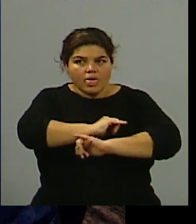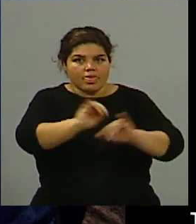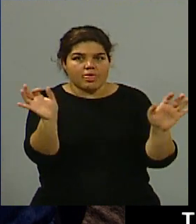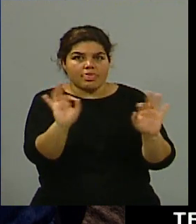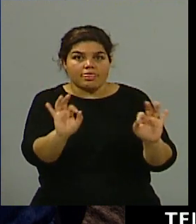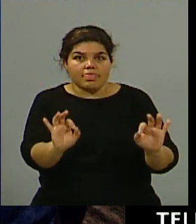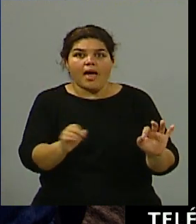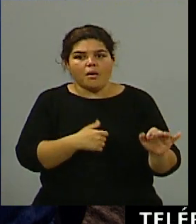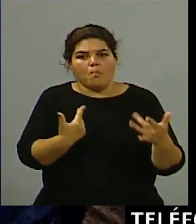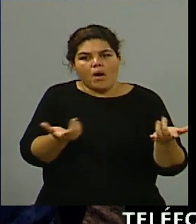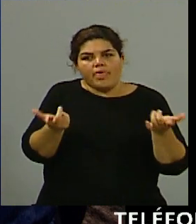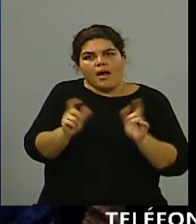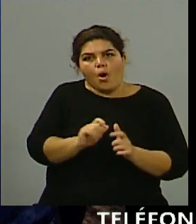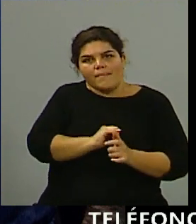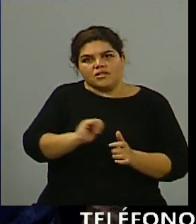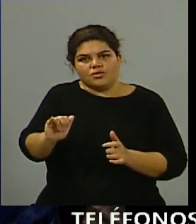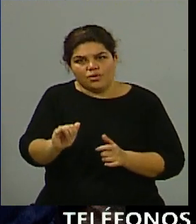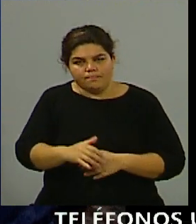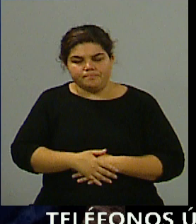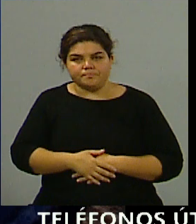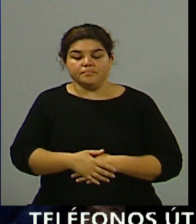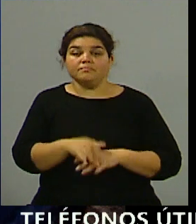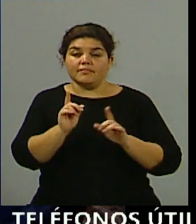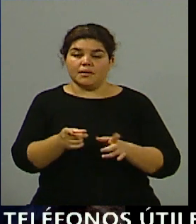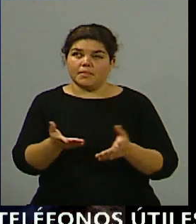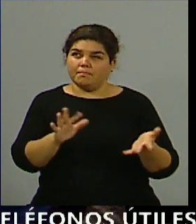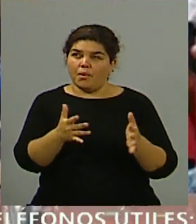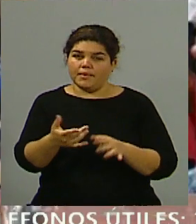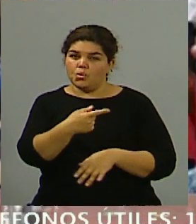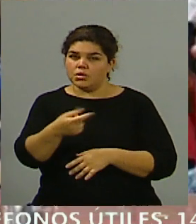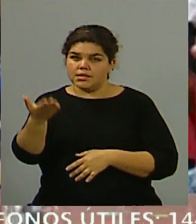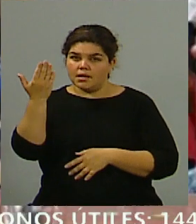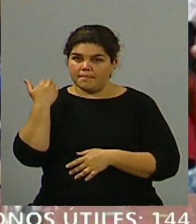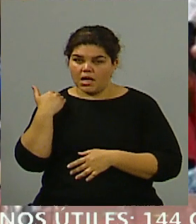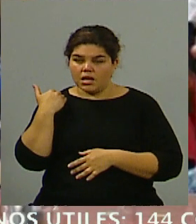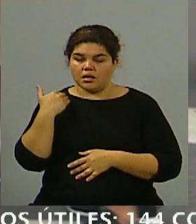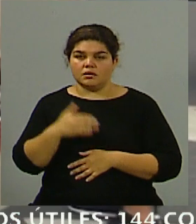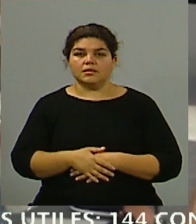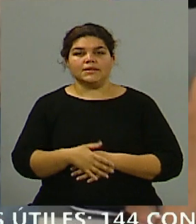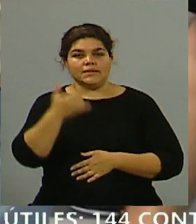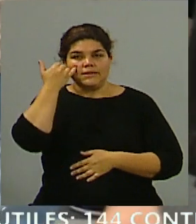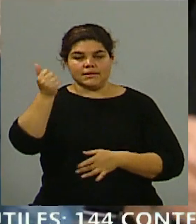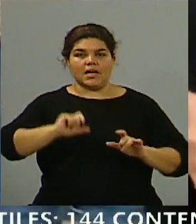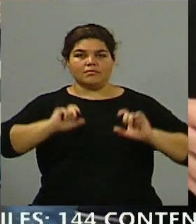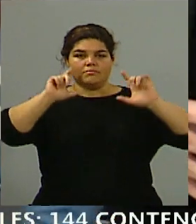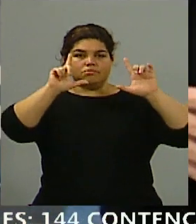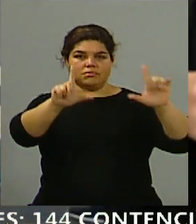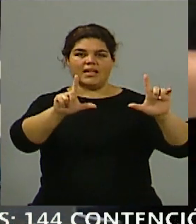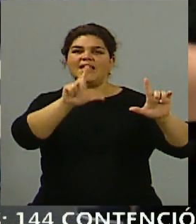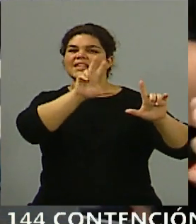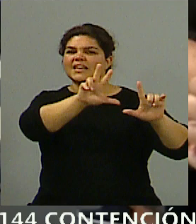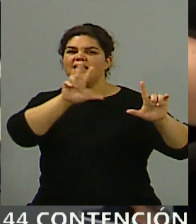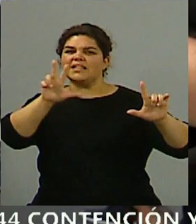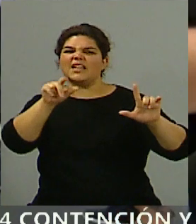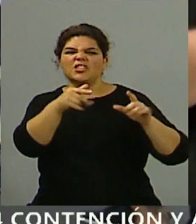puede mostrar o ver porque hace una semana se inauguró el cuadro 33 como un